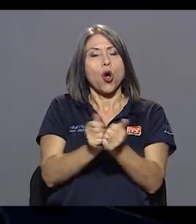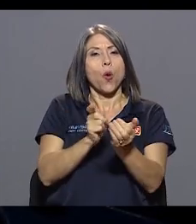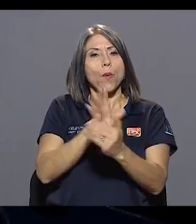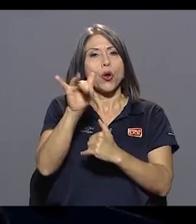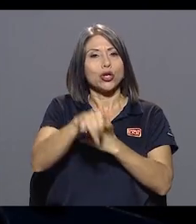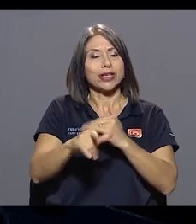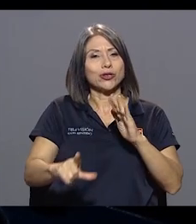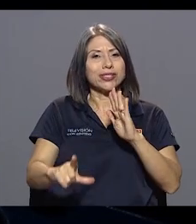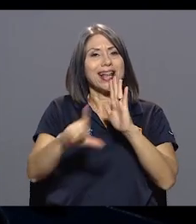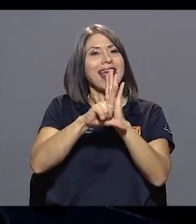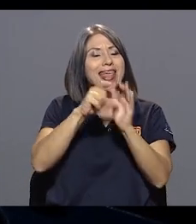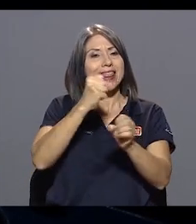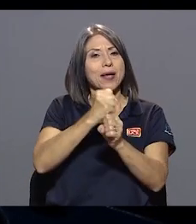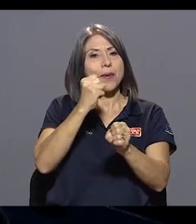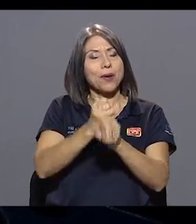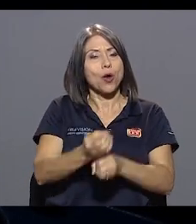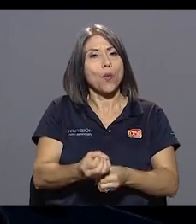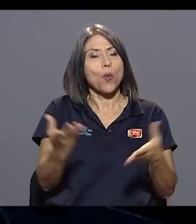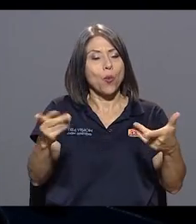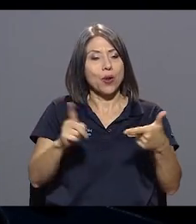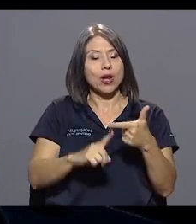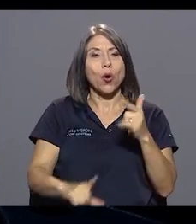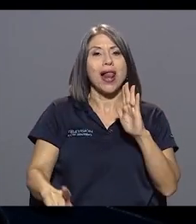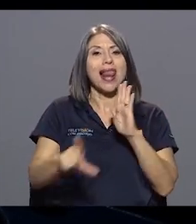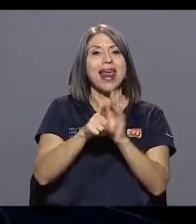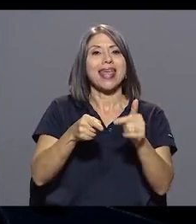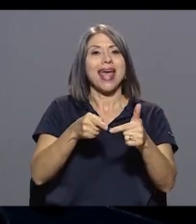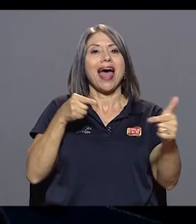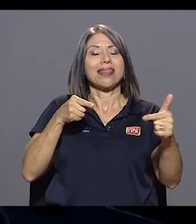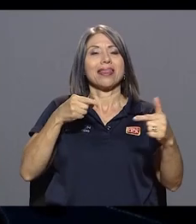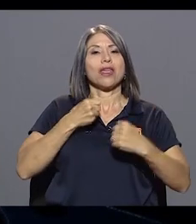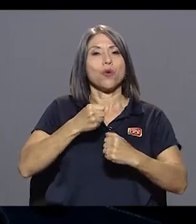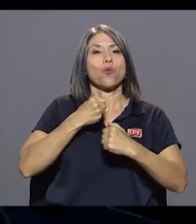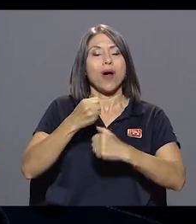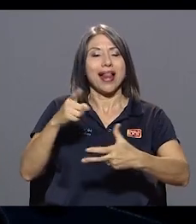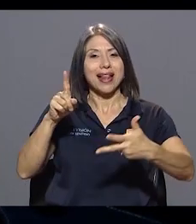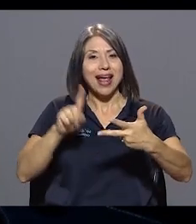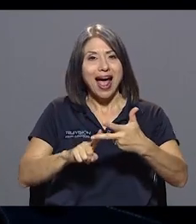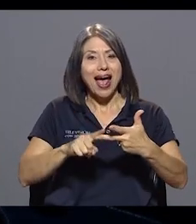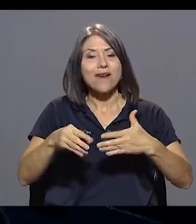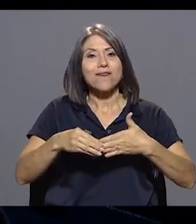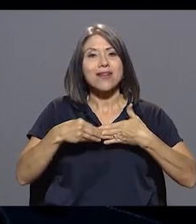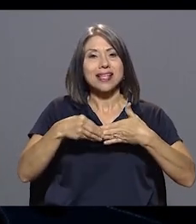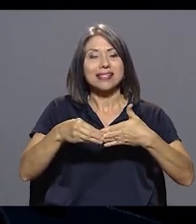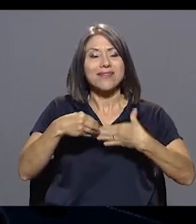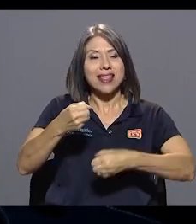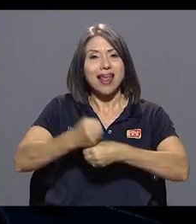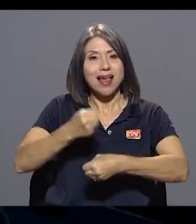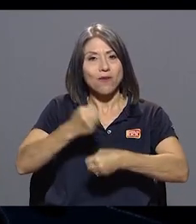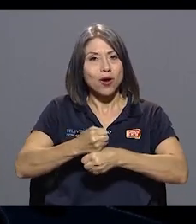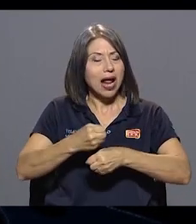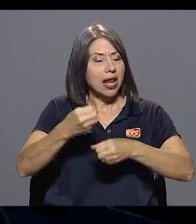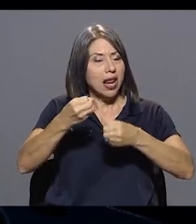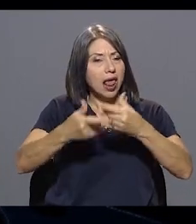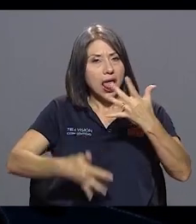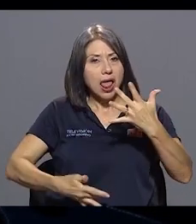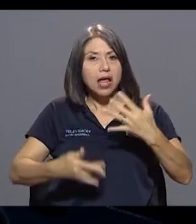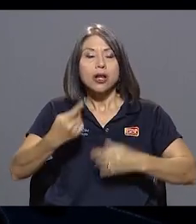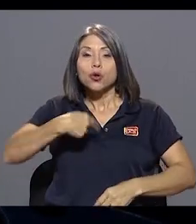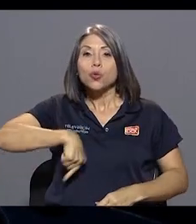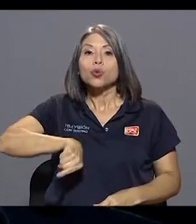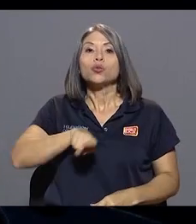ley, de empleo público, ley anti huelga, flexibilidad laboral, etcétera. Es decir, nosotros